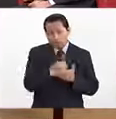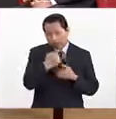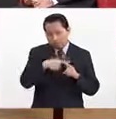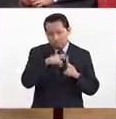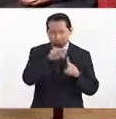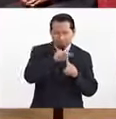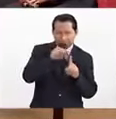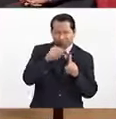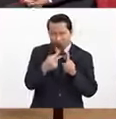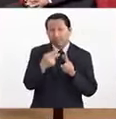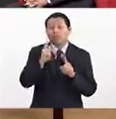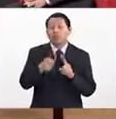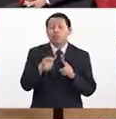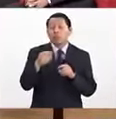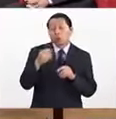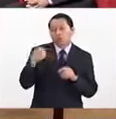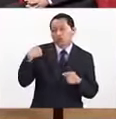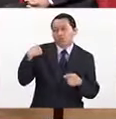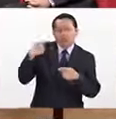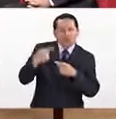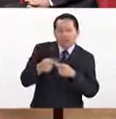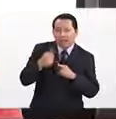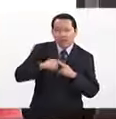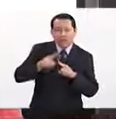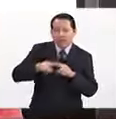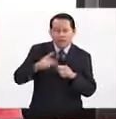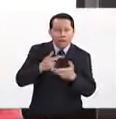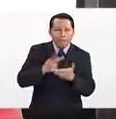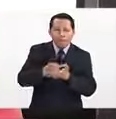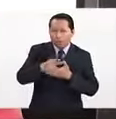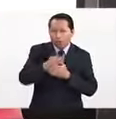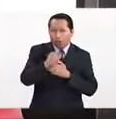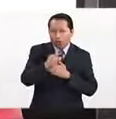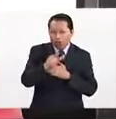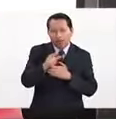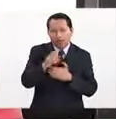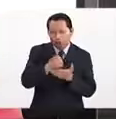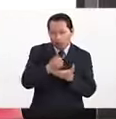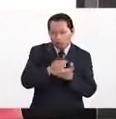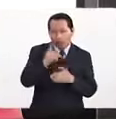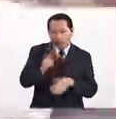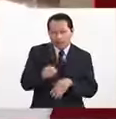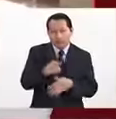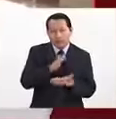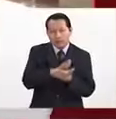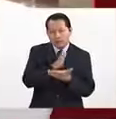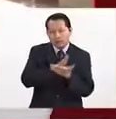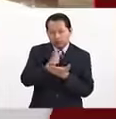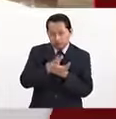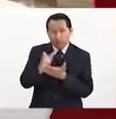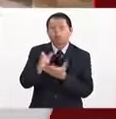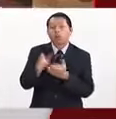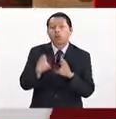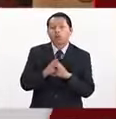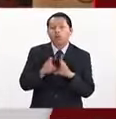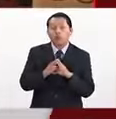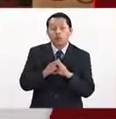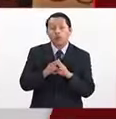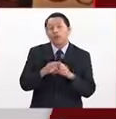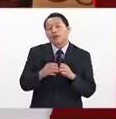Los últimos premios Nobel de Economía están en las corrientes de la... Le llaman el